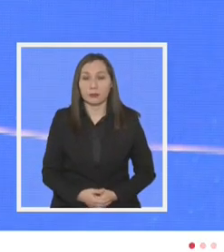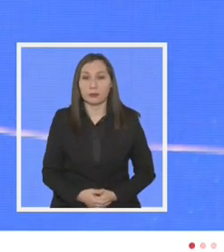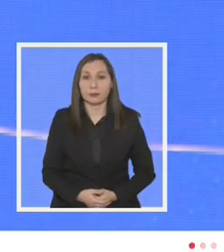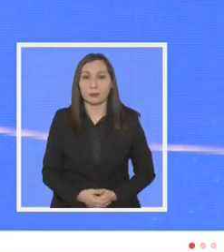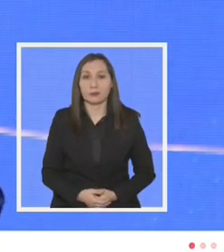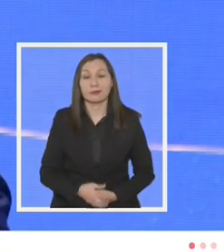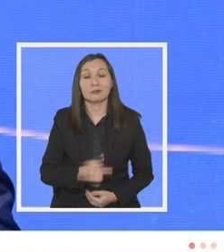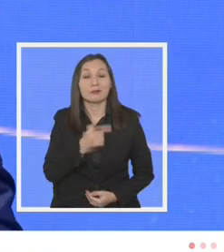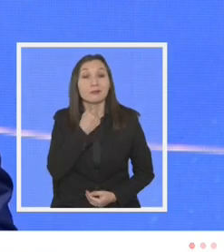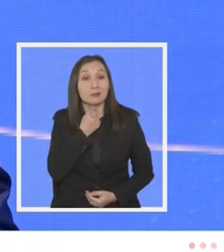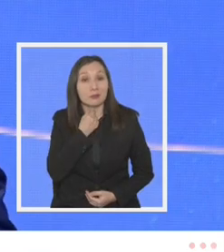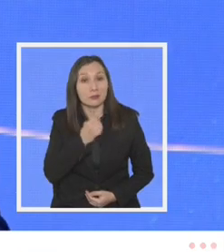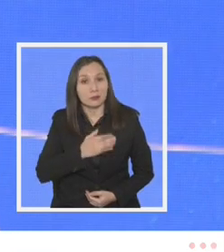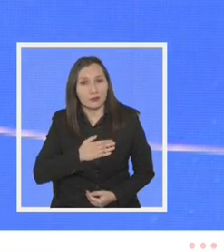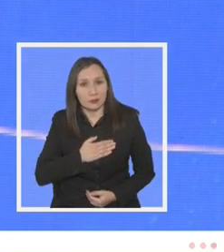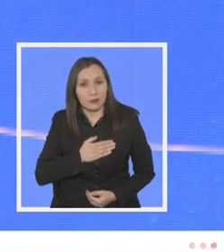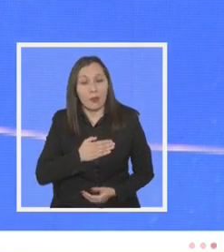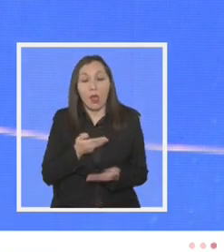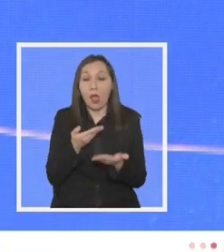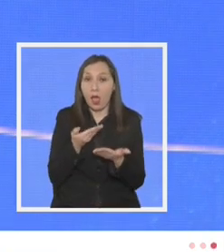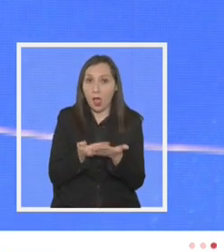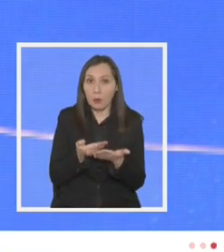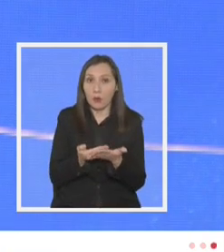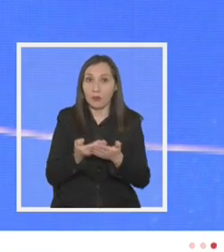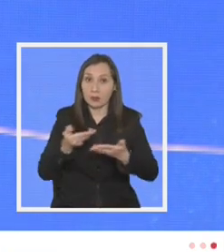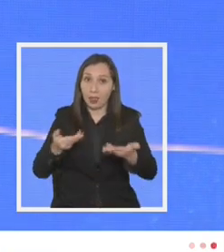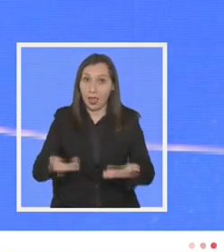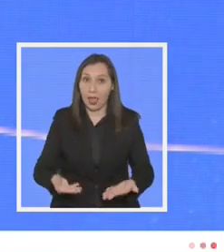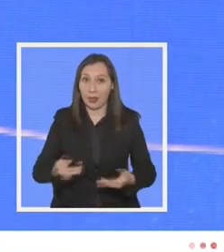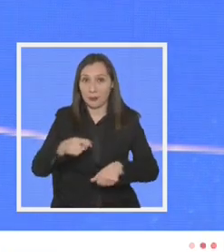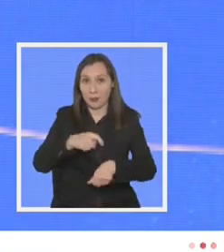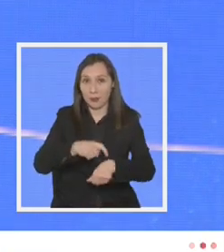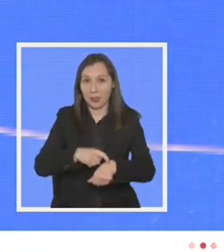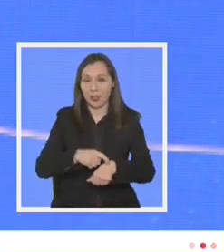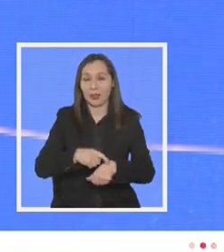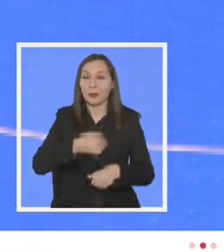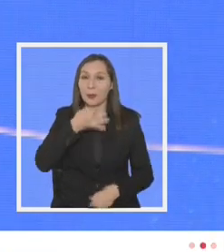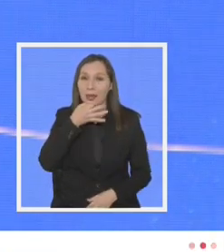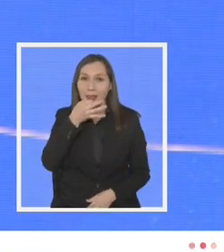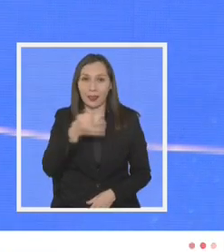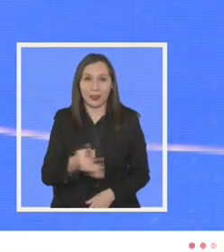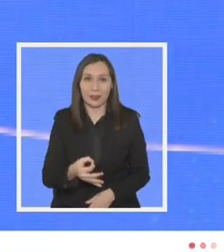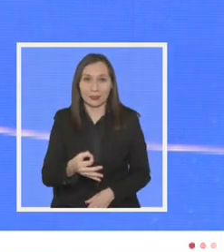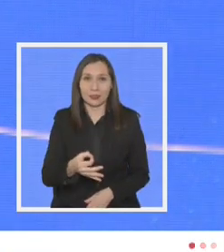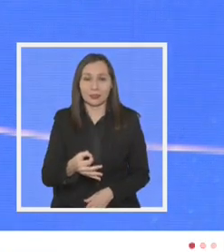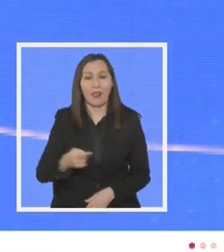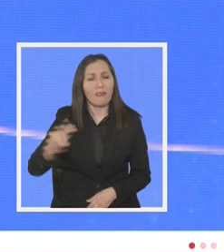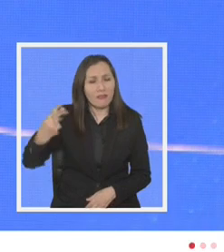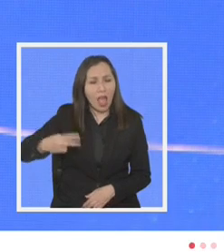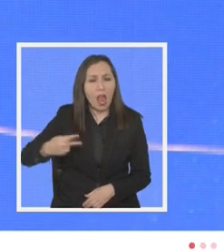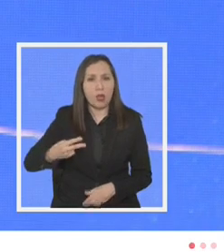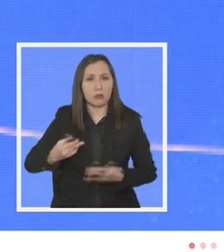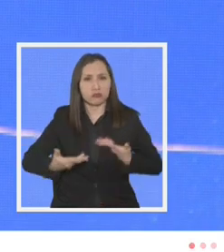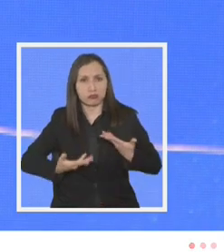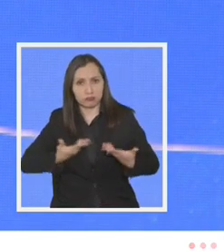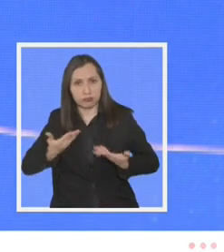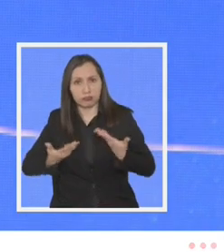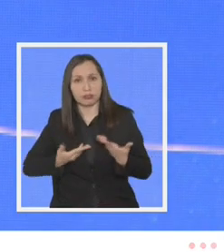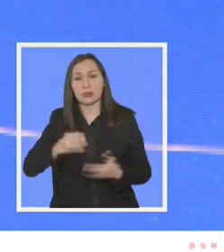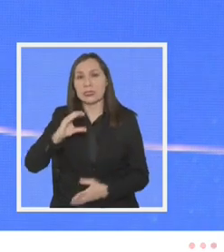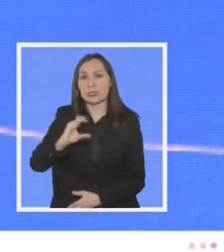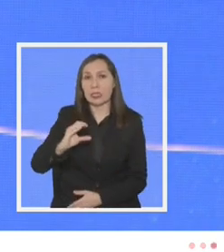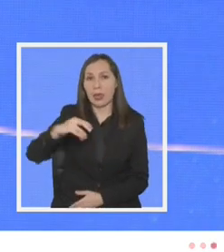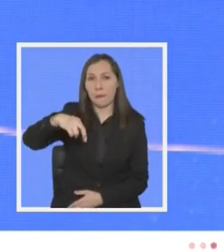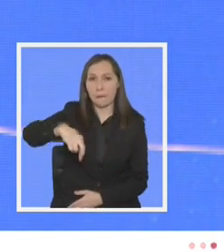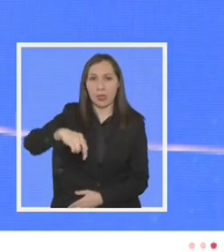quiero aprovechar la ocasión para mencionar y valorar la actitud de la